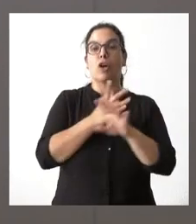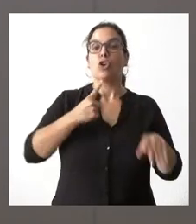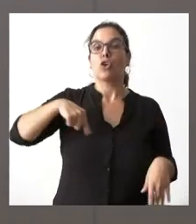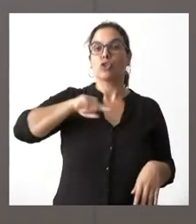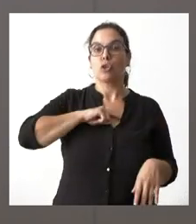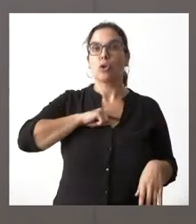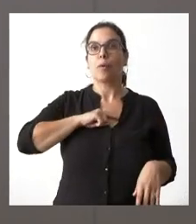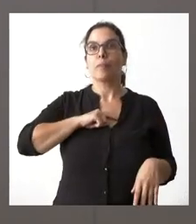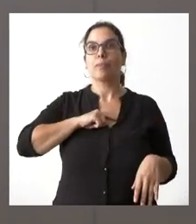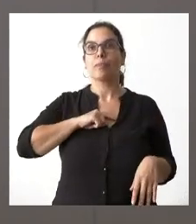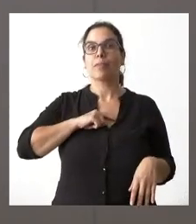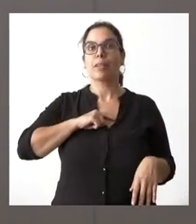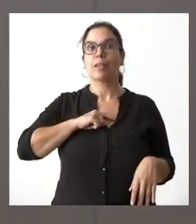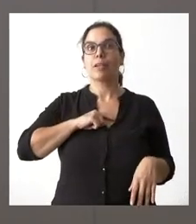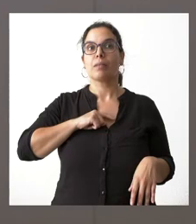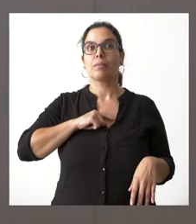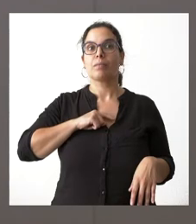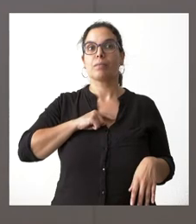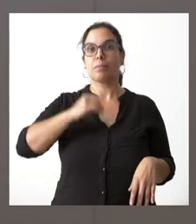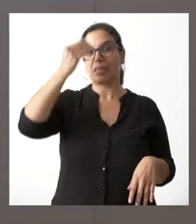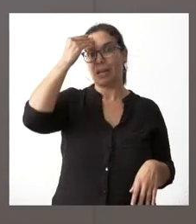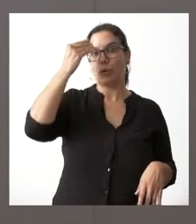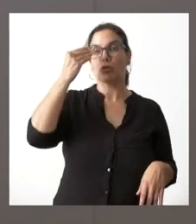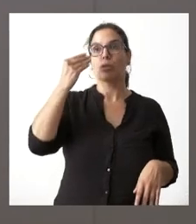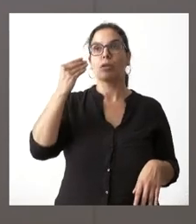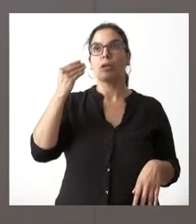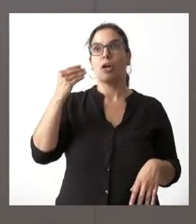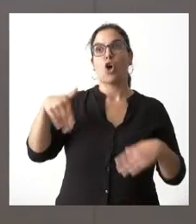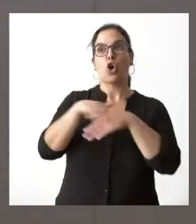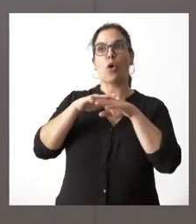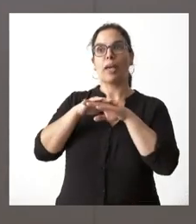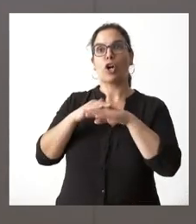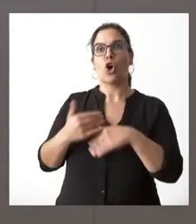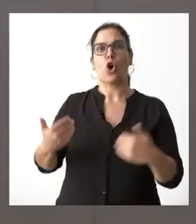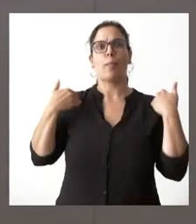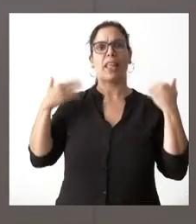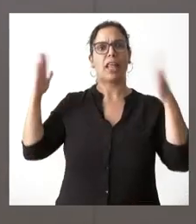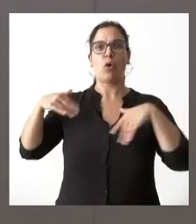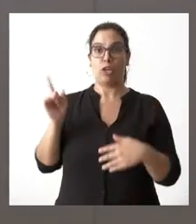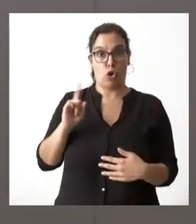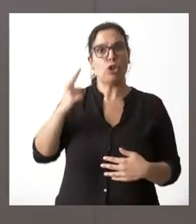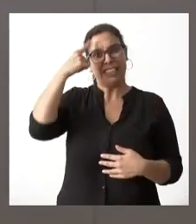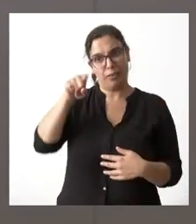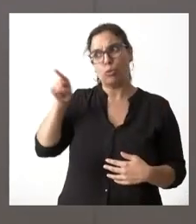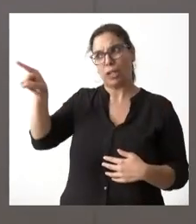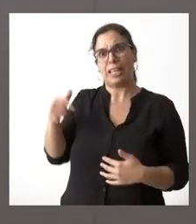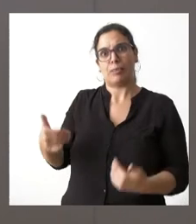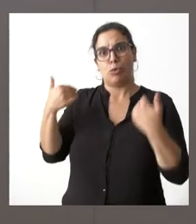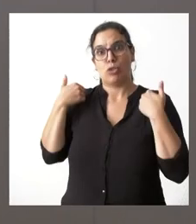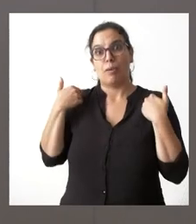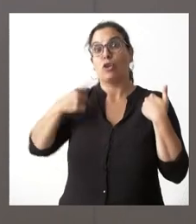porque no creamos que el gobierno no tenga competencia para desarrollar esto sino porque nos parece que ha habido un uso